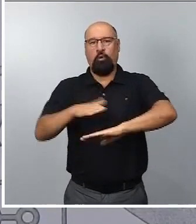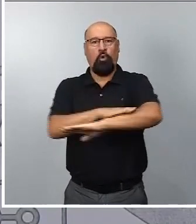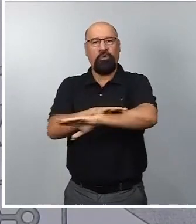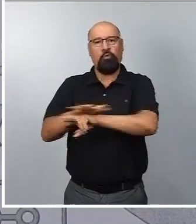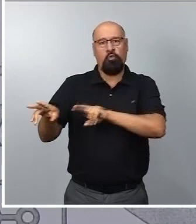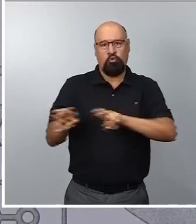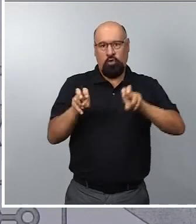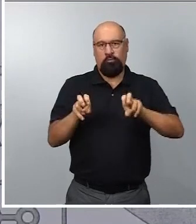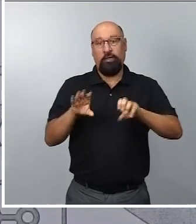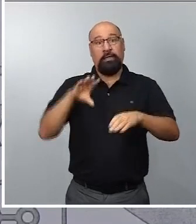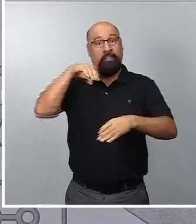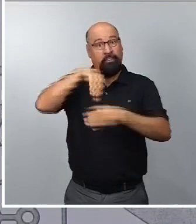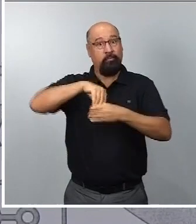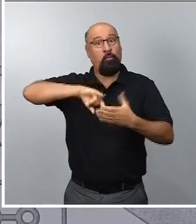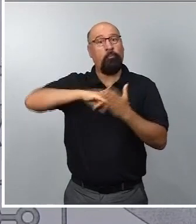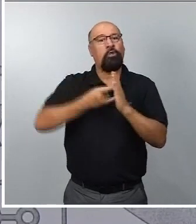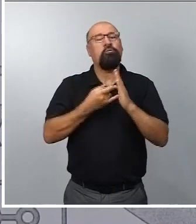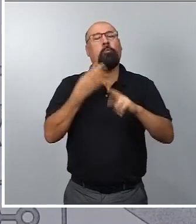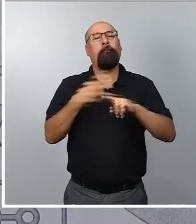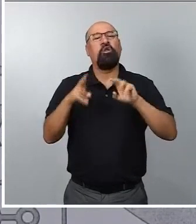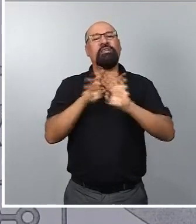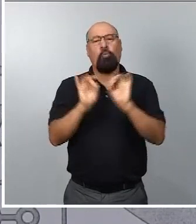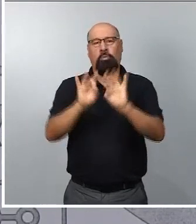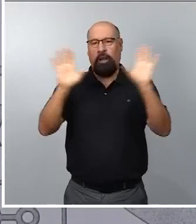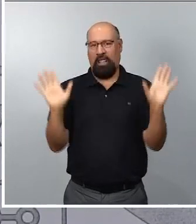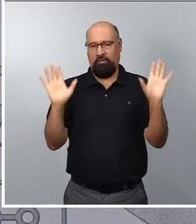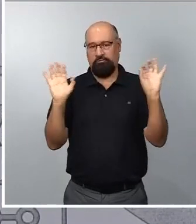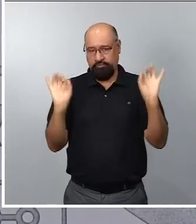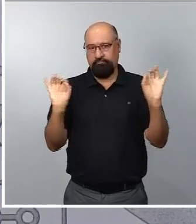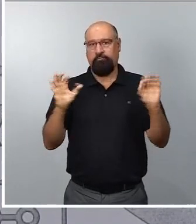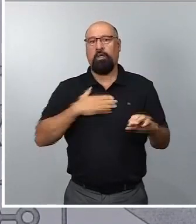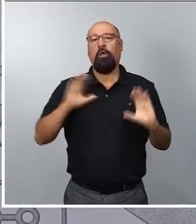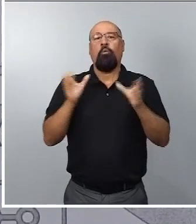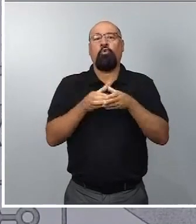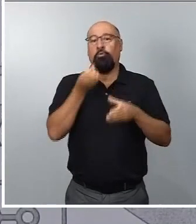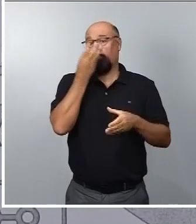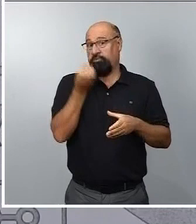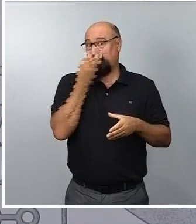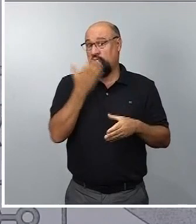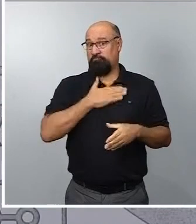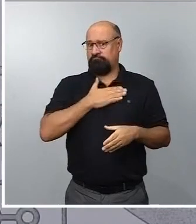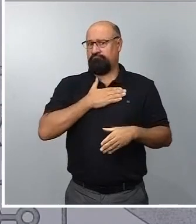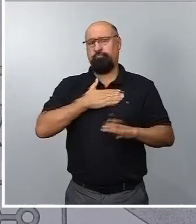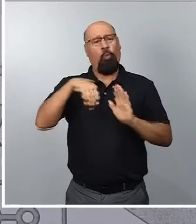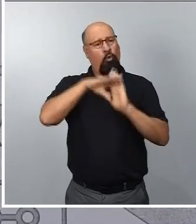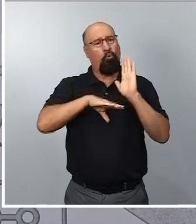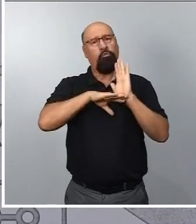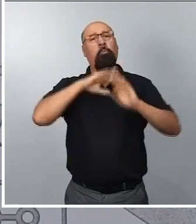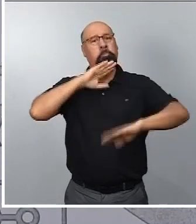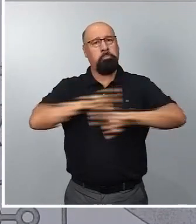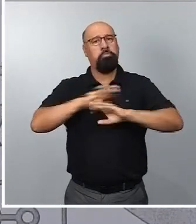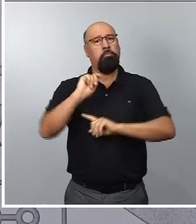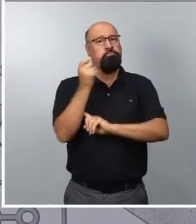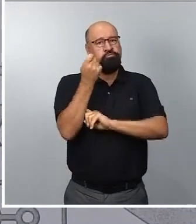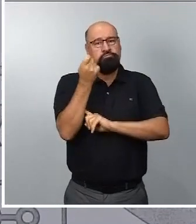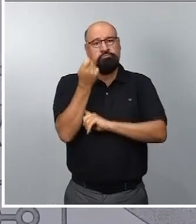gobierno con un proyecto político definido. Y desde el Partido Socialista creemos estar en condiciones de aunar